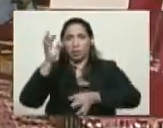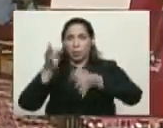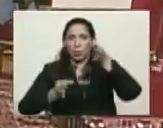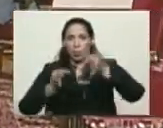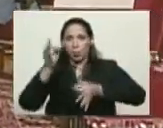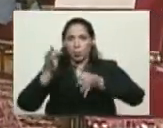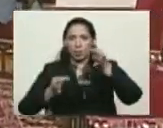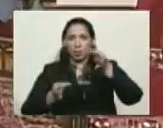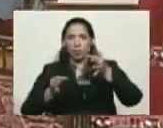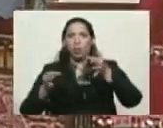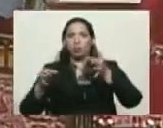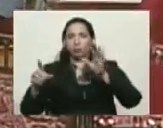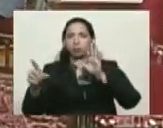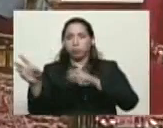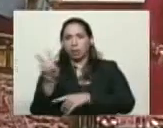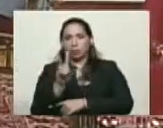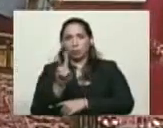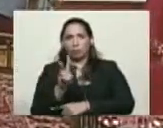venezolano.